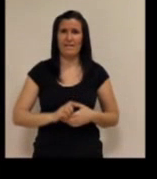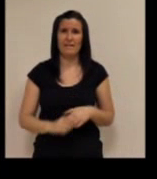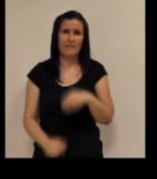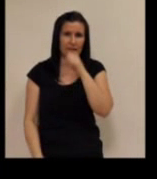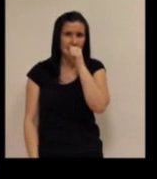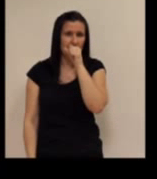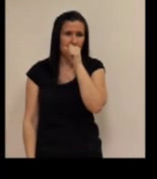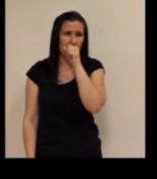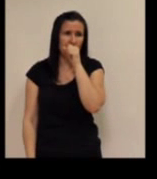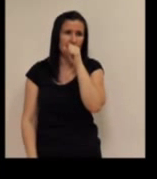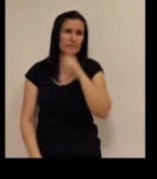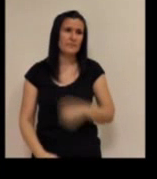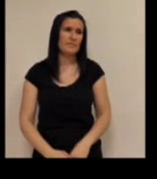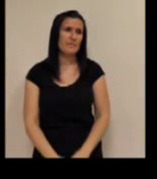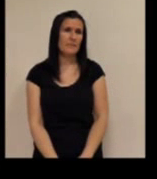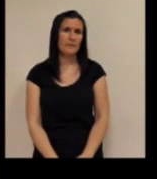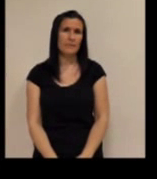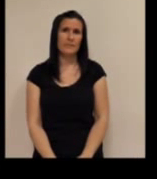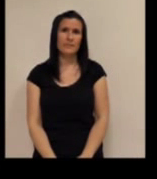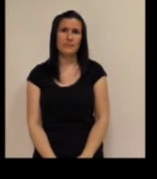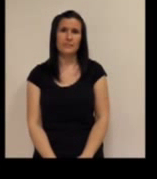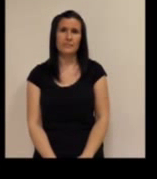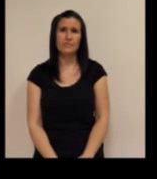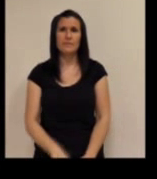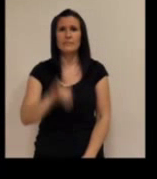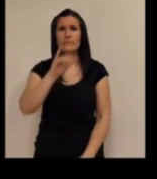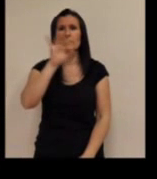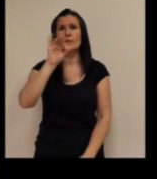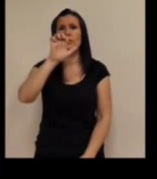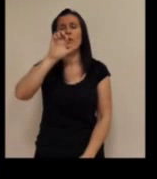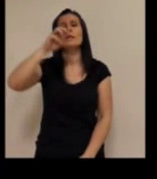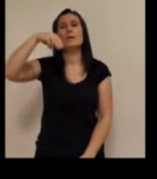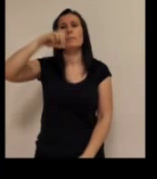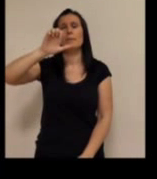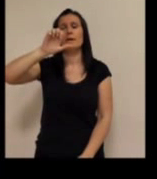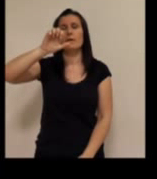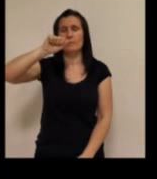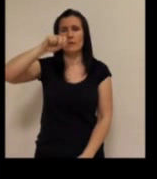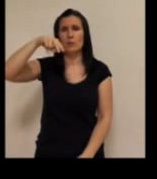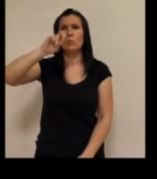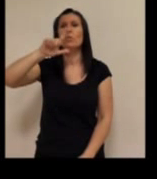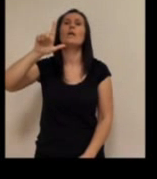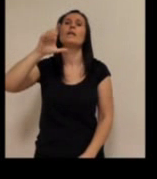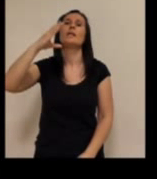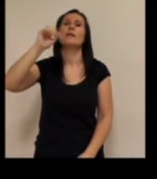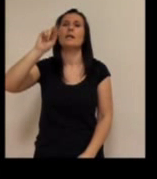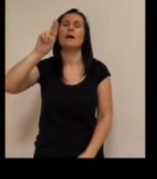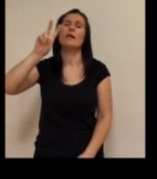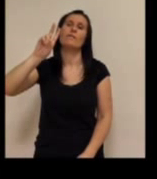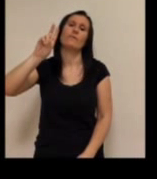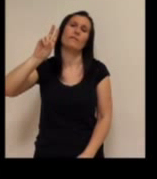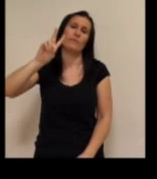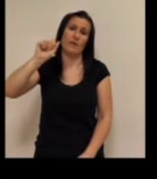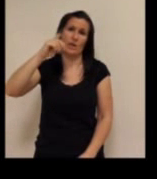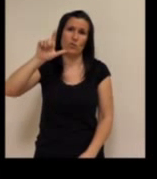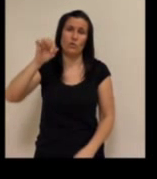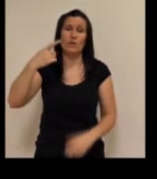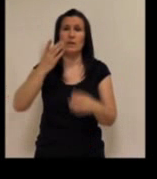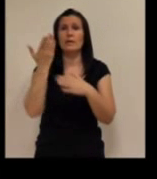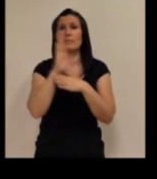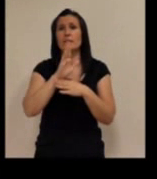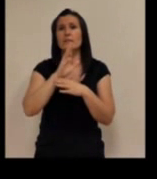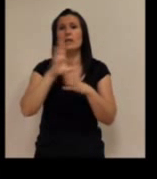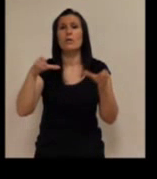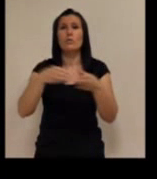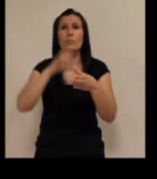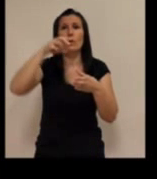¿eh? Gracias, Alicia. José Manuel Carballo representa a entidad a Grupo